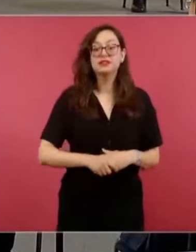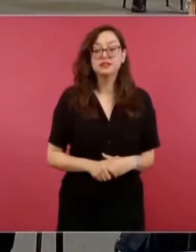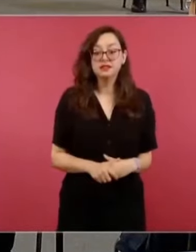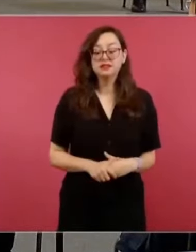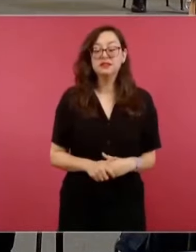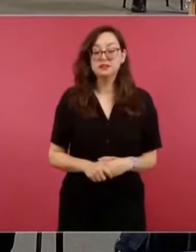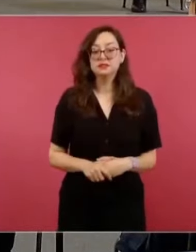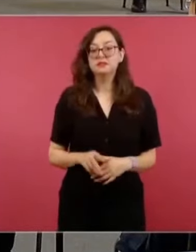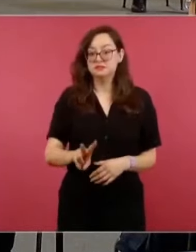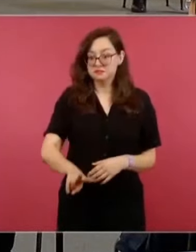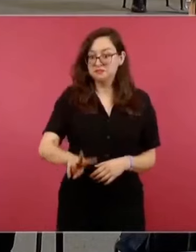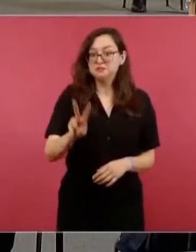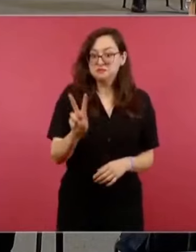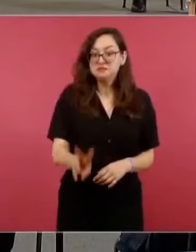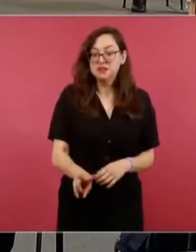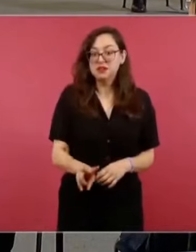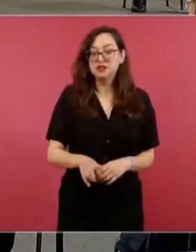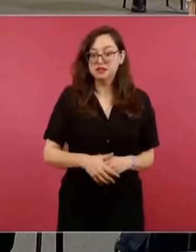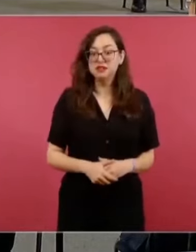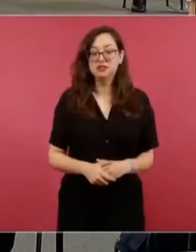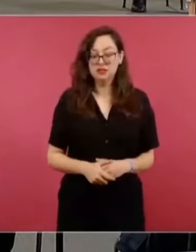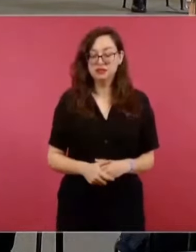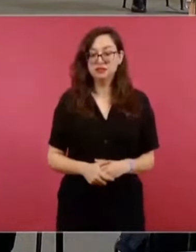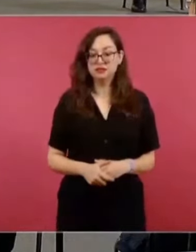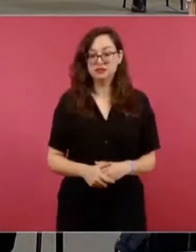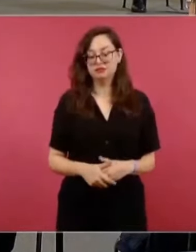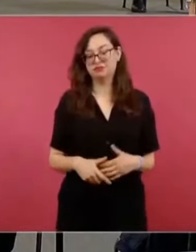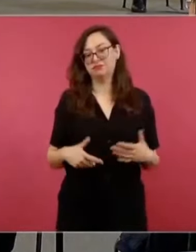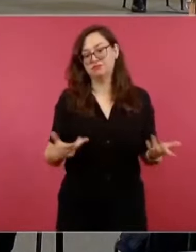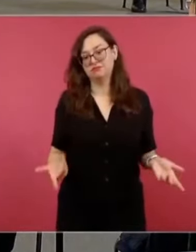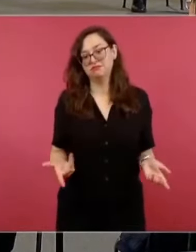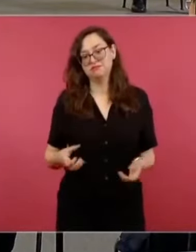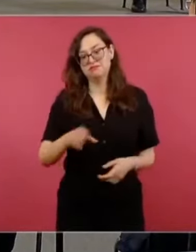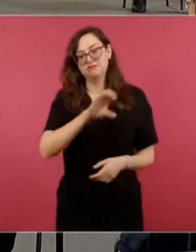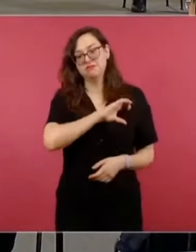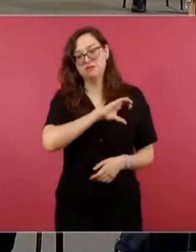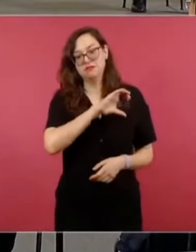en nuestro pueblo mucha fraternidad,